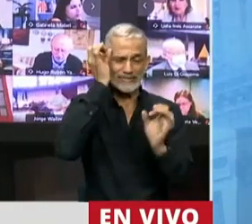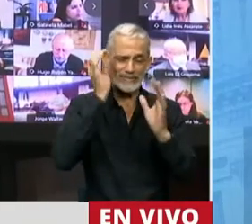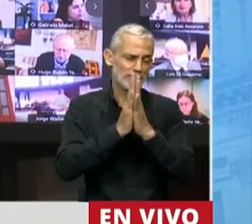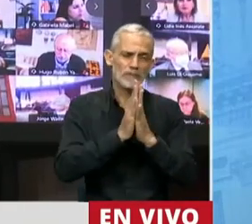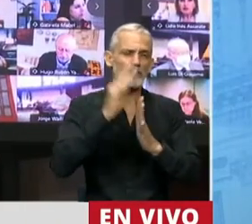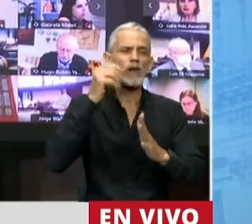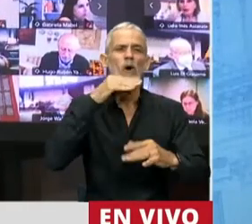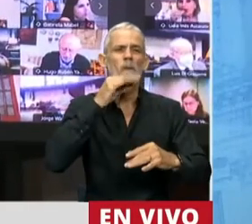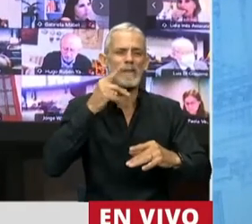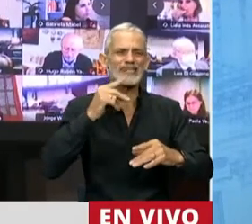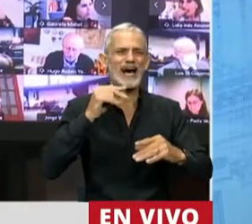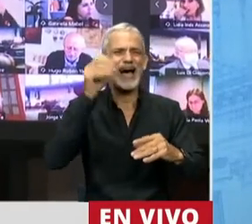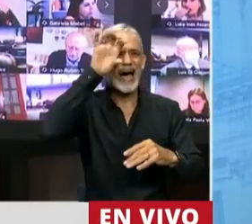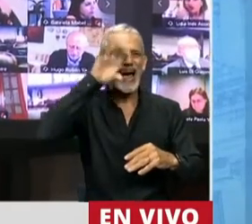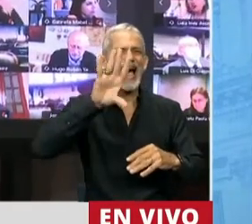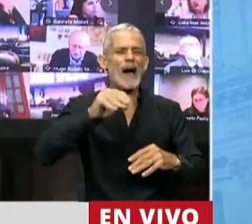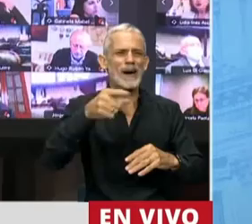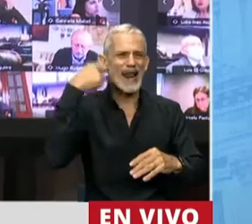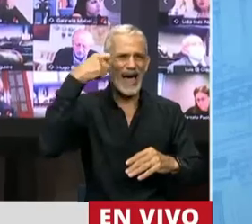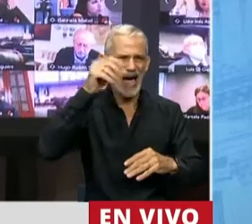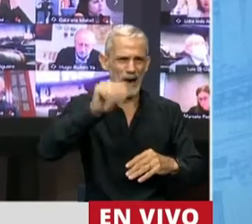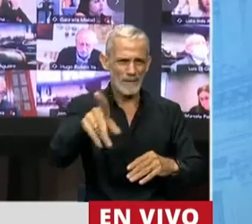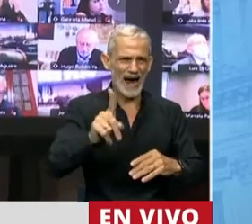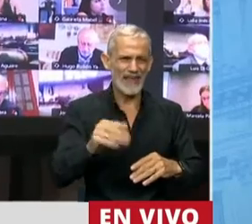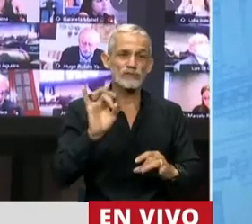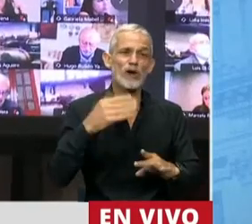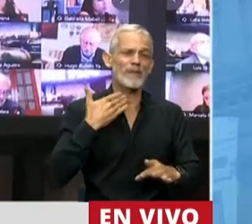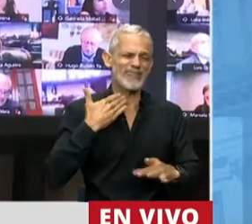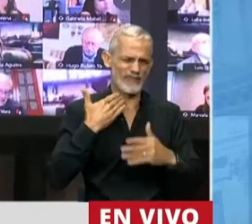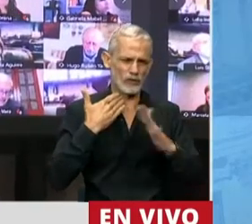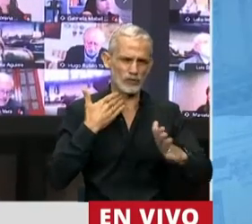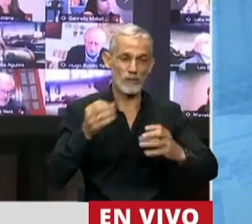la cámara vamos a andar mejor. justamente, esta ley, bueno,